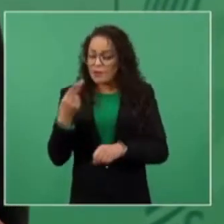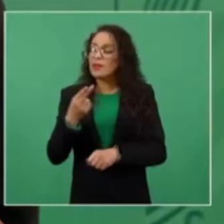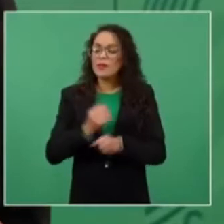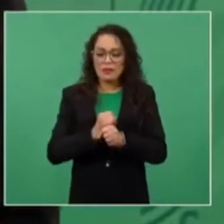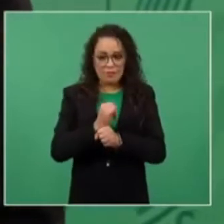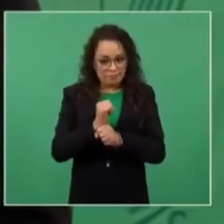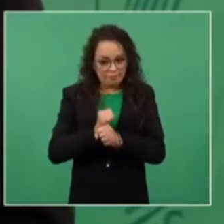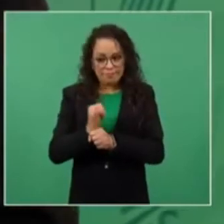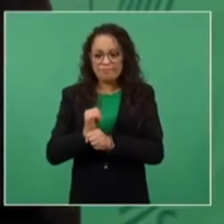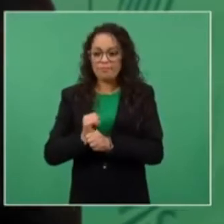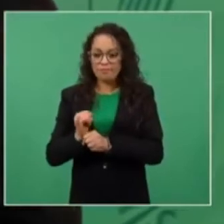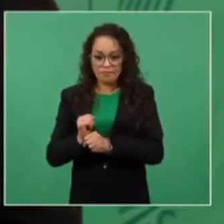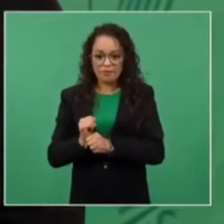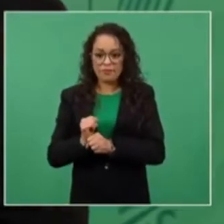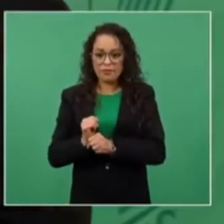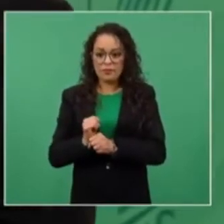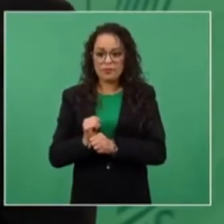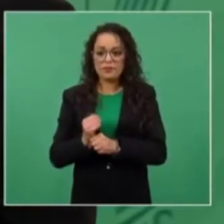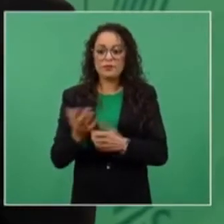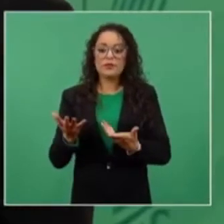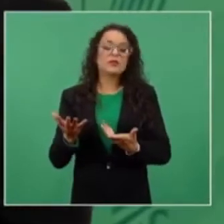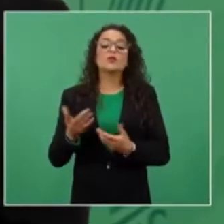tomar en cuenta, ojalá, y aquí,